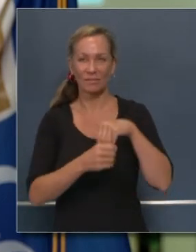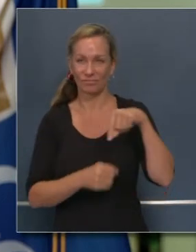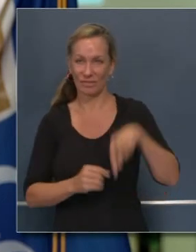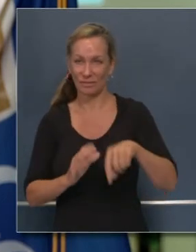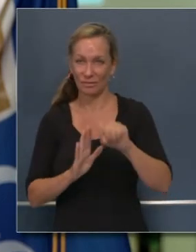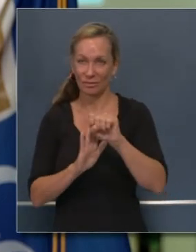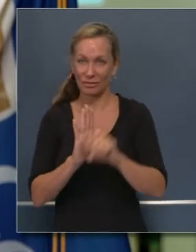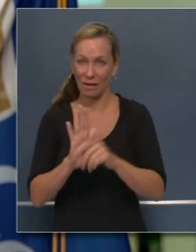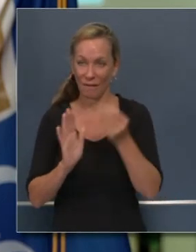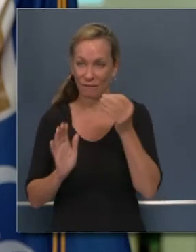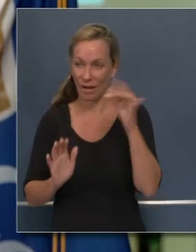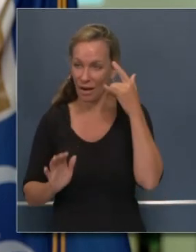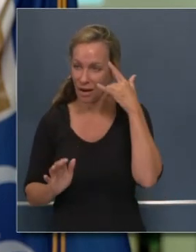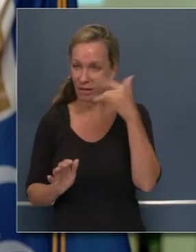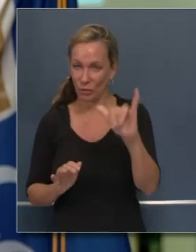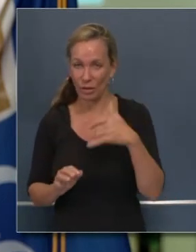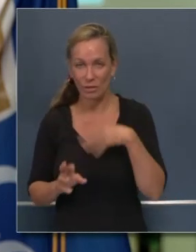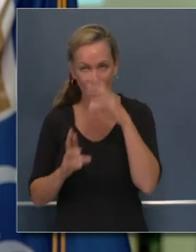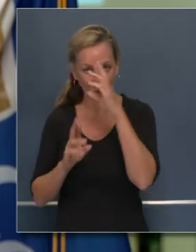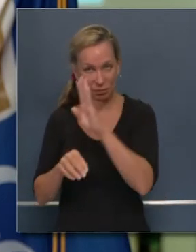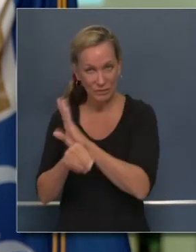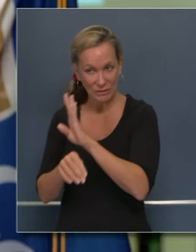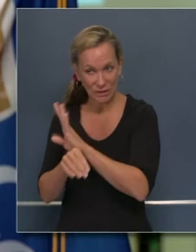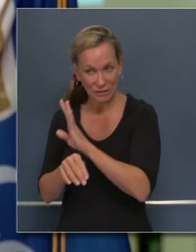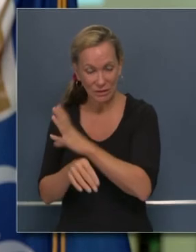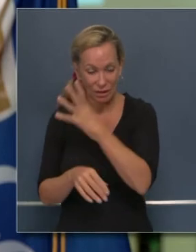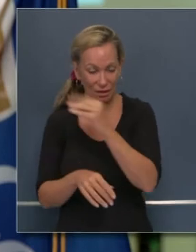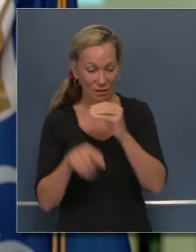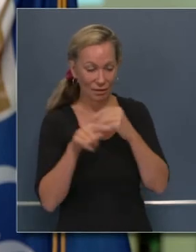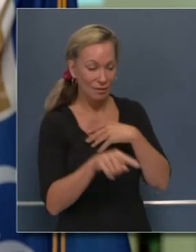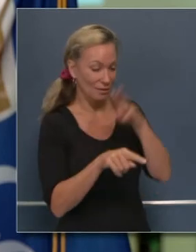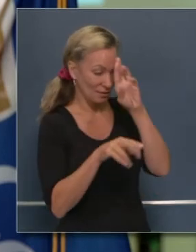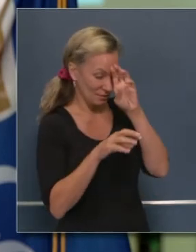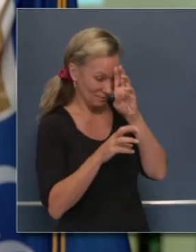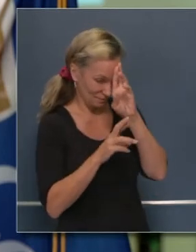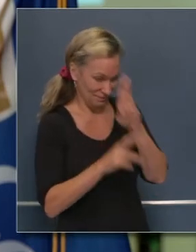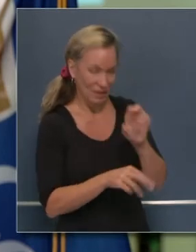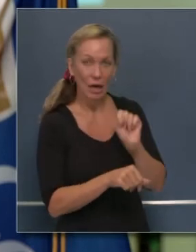debemos respetar a los trabajadores y los derechos de los trabajadores también.